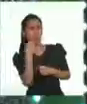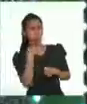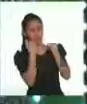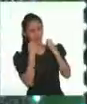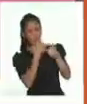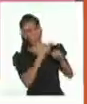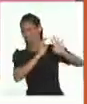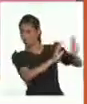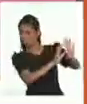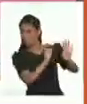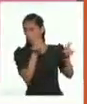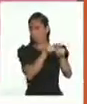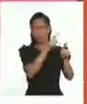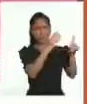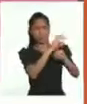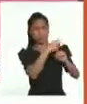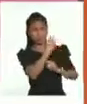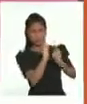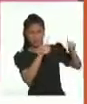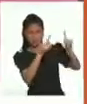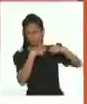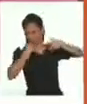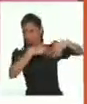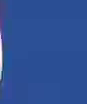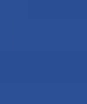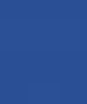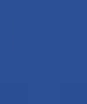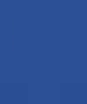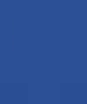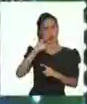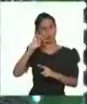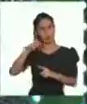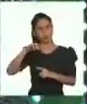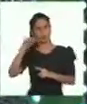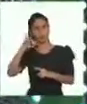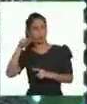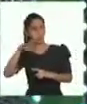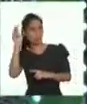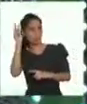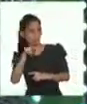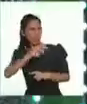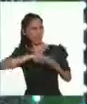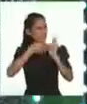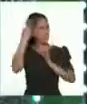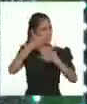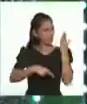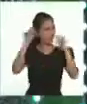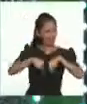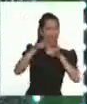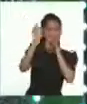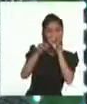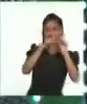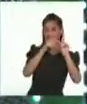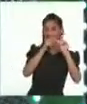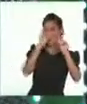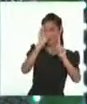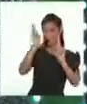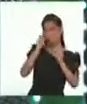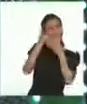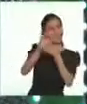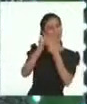discriminando. Yasmín, ¿qué significa la palabra discriminación? Vamos a conversar con una profesora para que nos ayude a resolver tu pregunta.